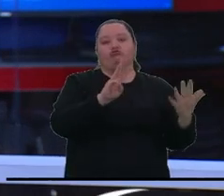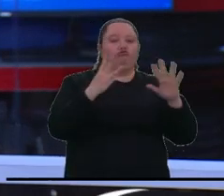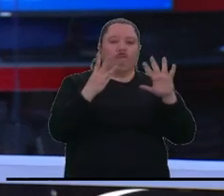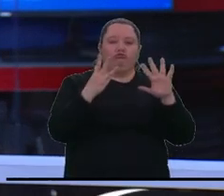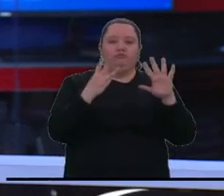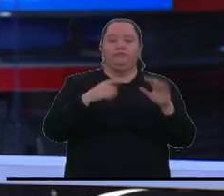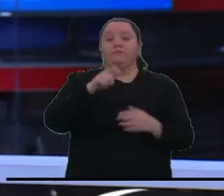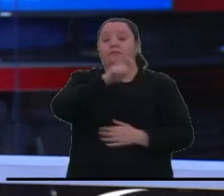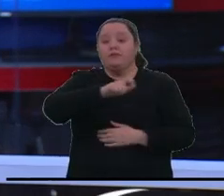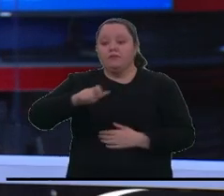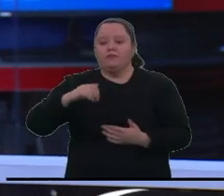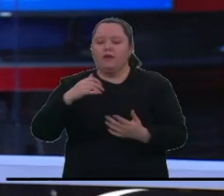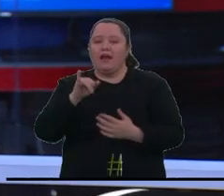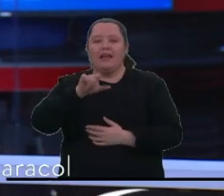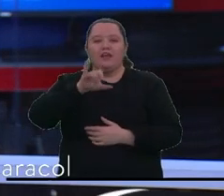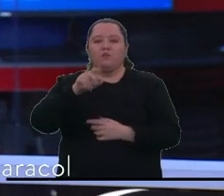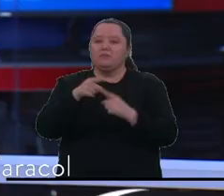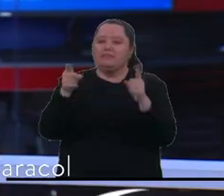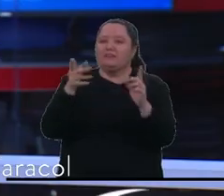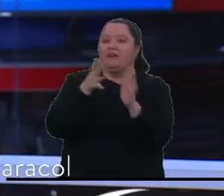tiene hasta el momento sobre lo sucedido. Jairo.